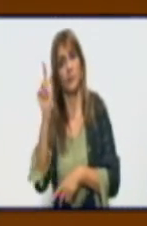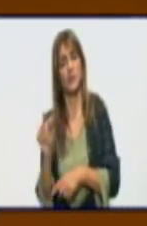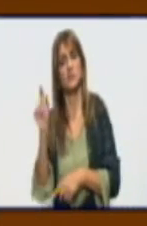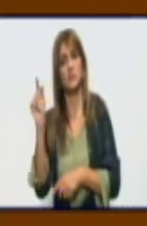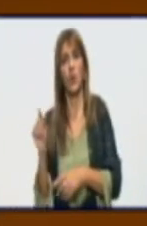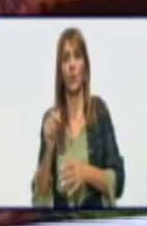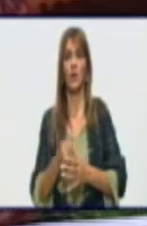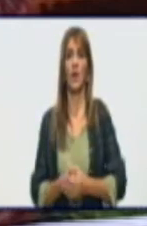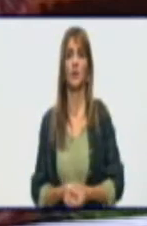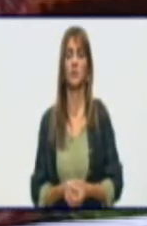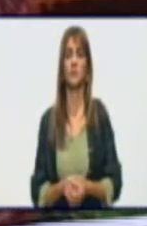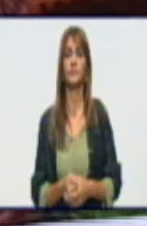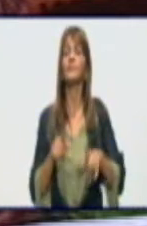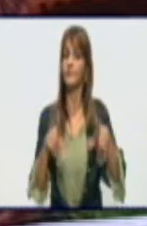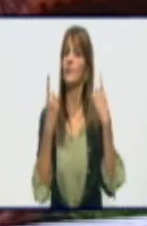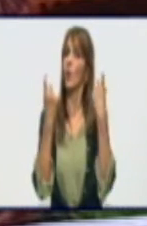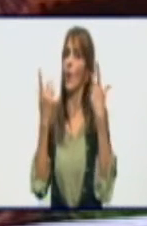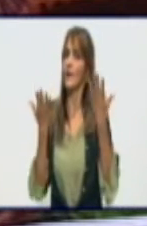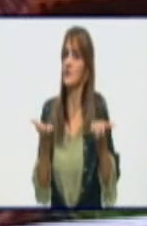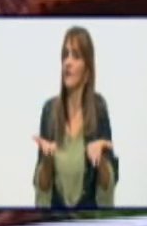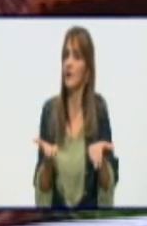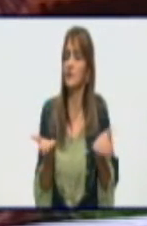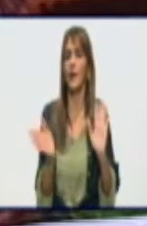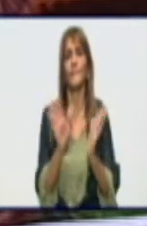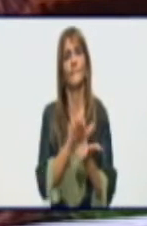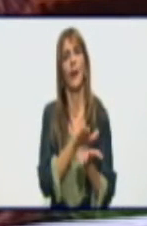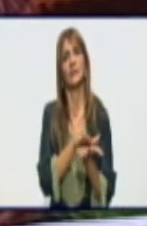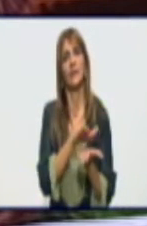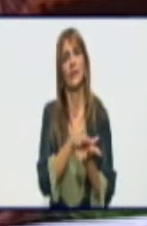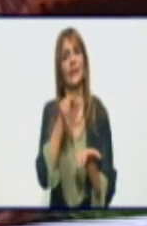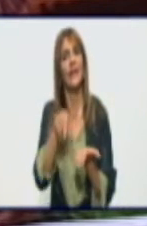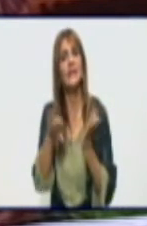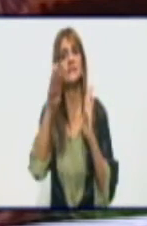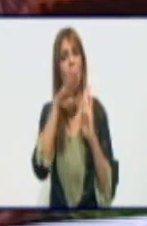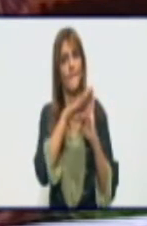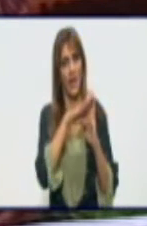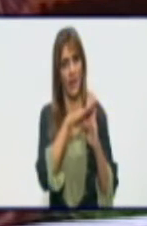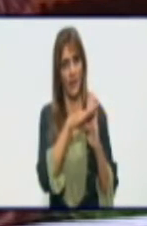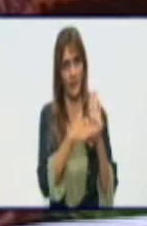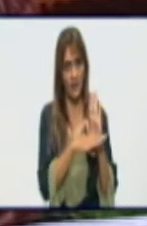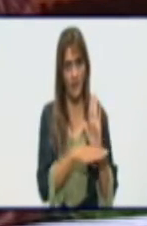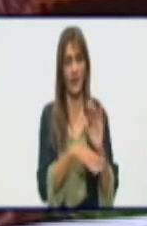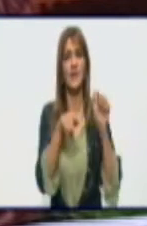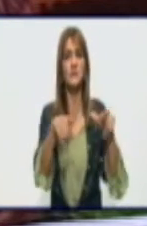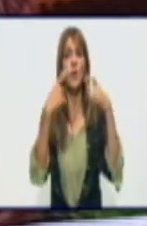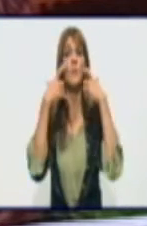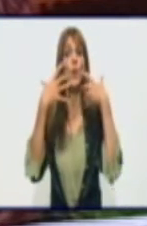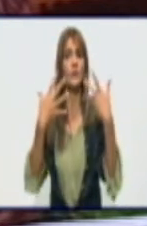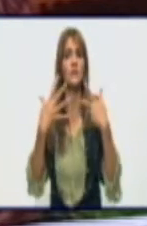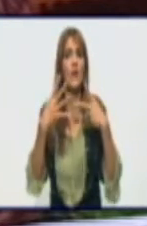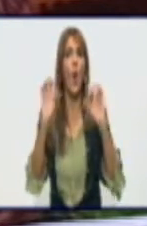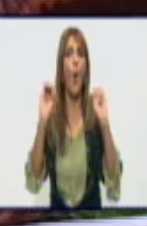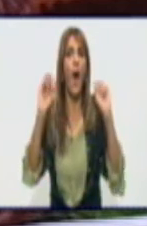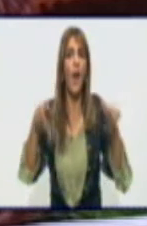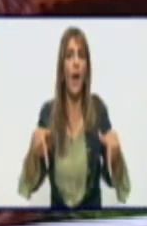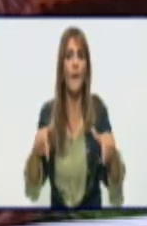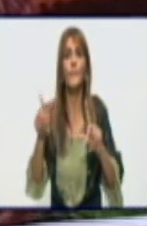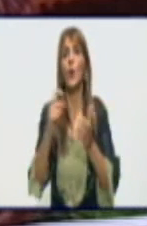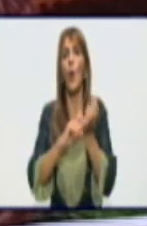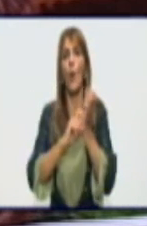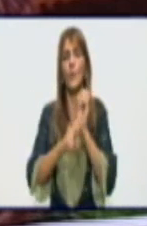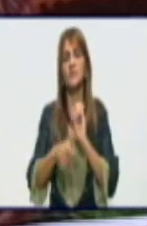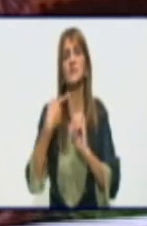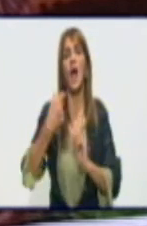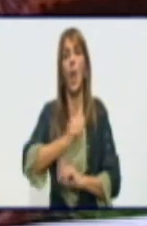Y lo que hace falta es mantenerse de esa manera. Eso es importante. Ojalá y la provincia logre bajar. Pero lo que